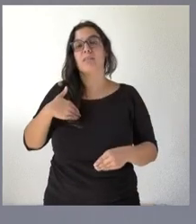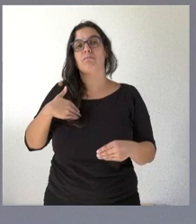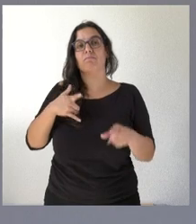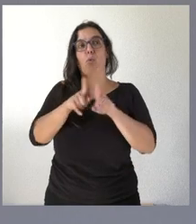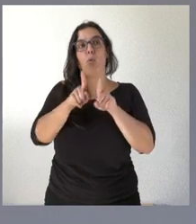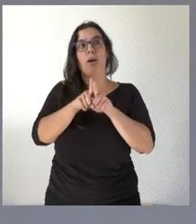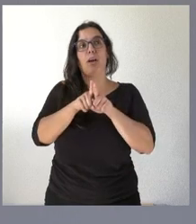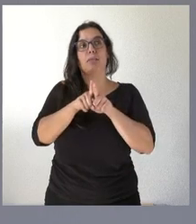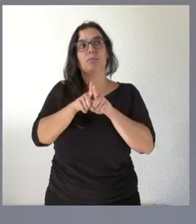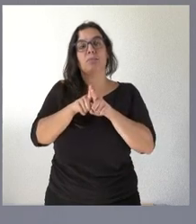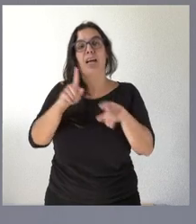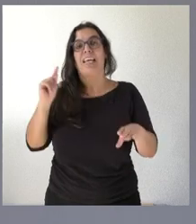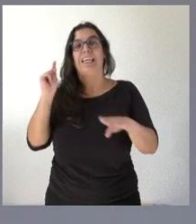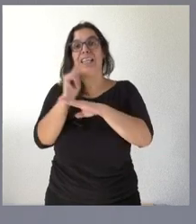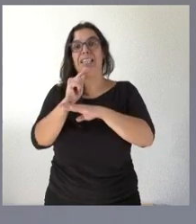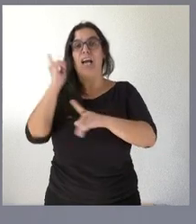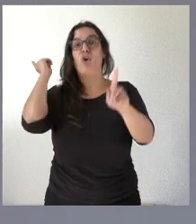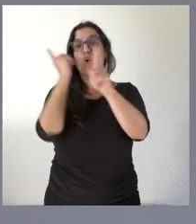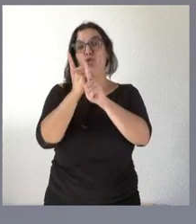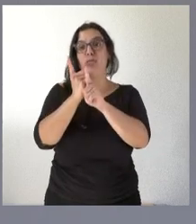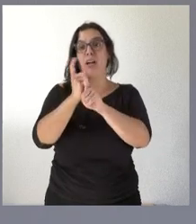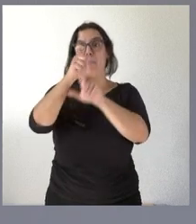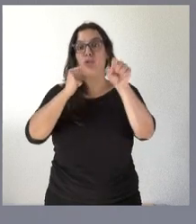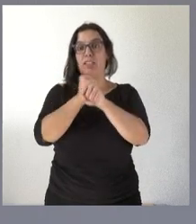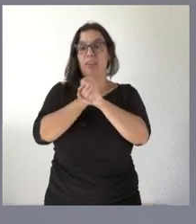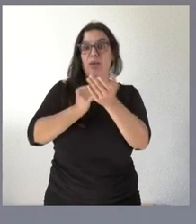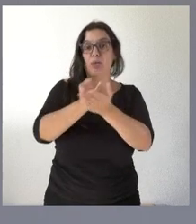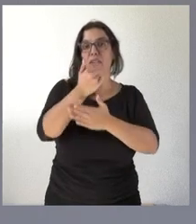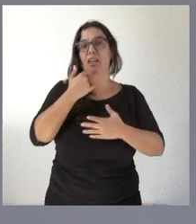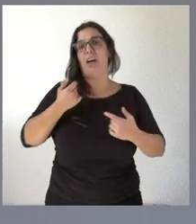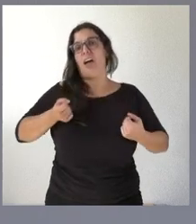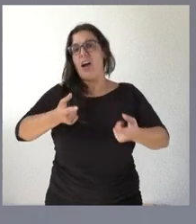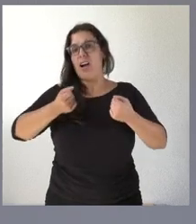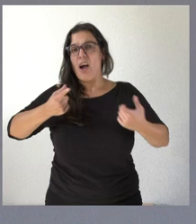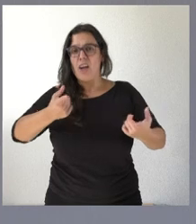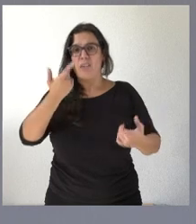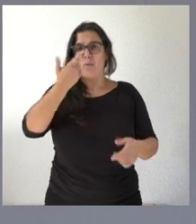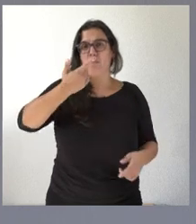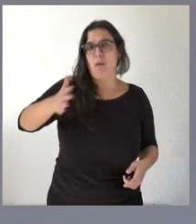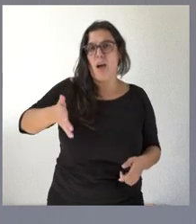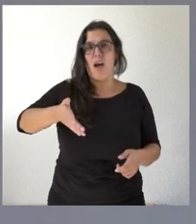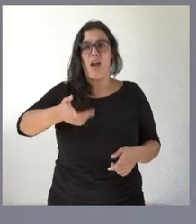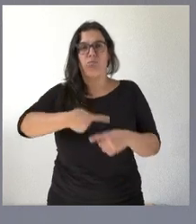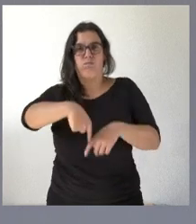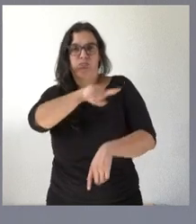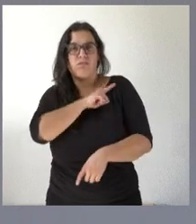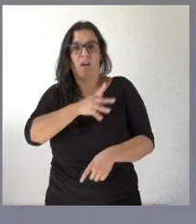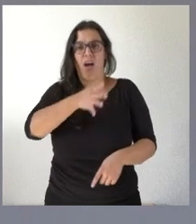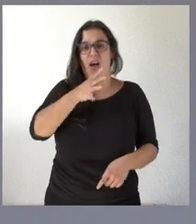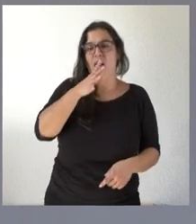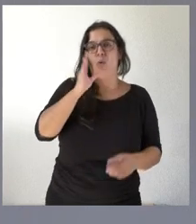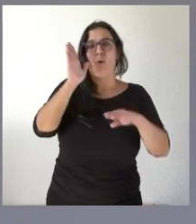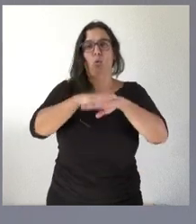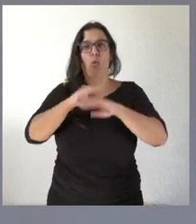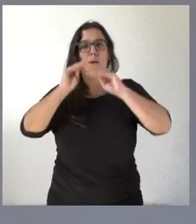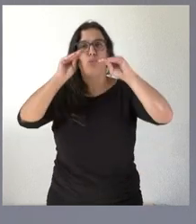la crítica sobre los agricultores diciendo que malgastan el agua o que son causantes de una parte de